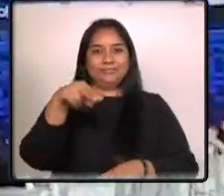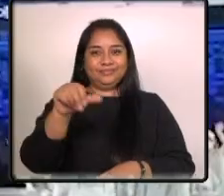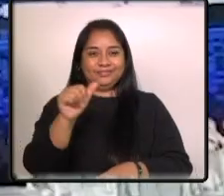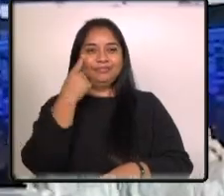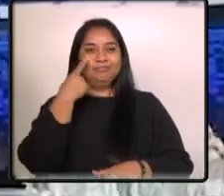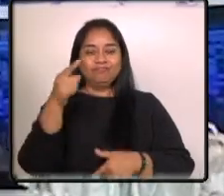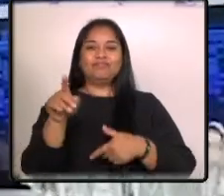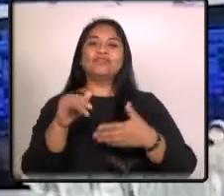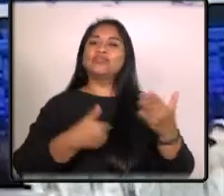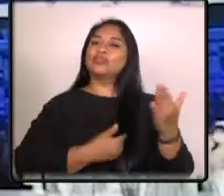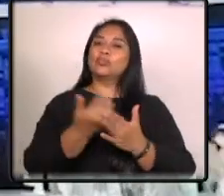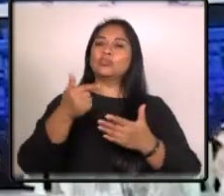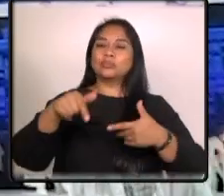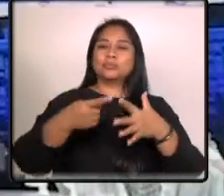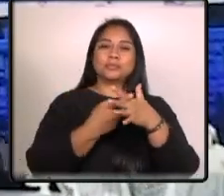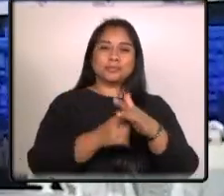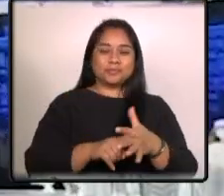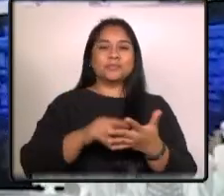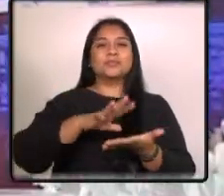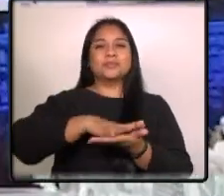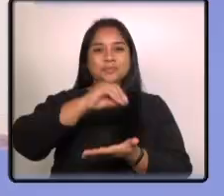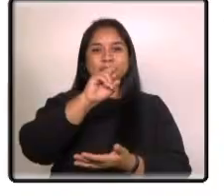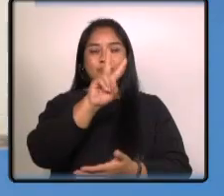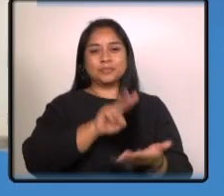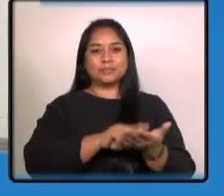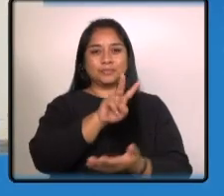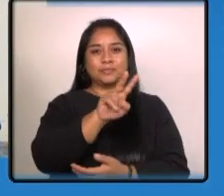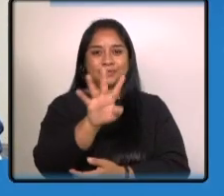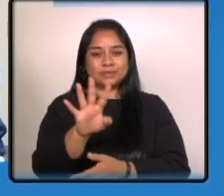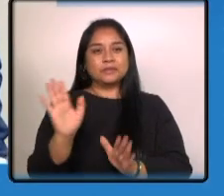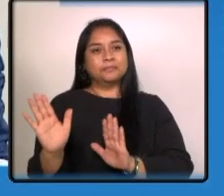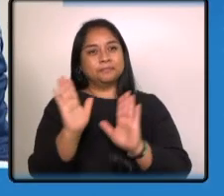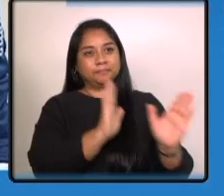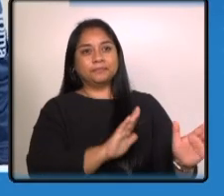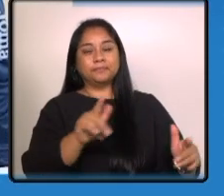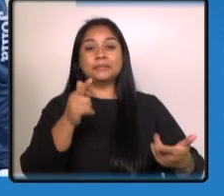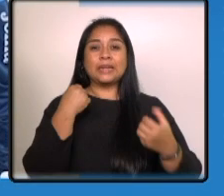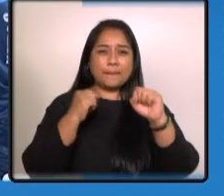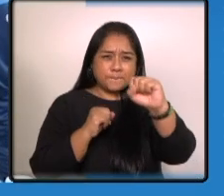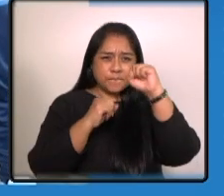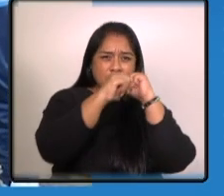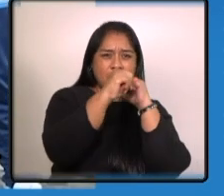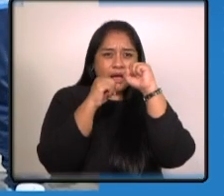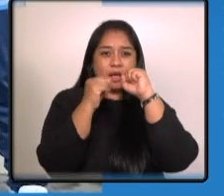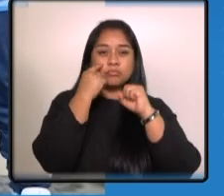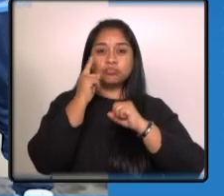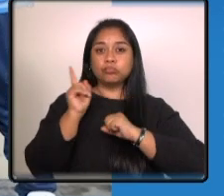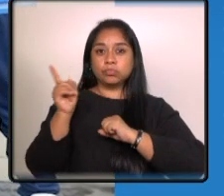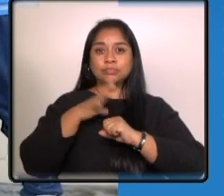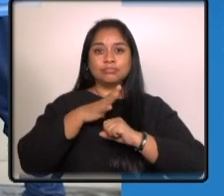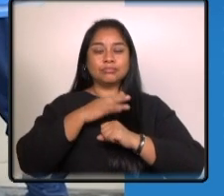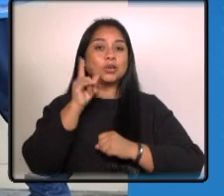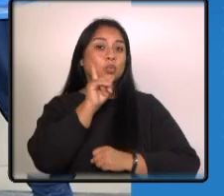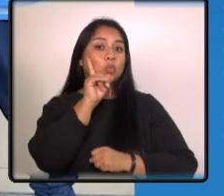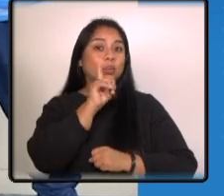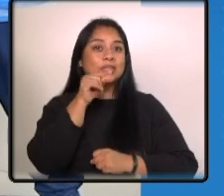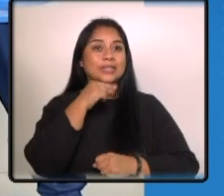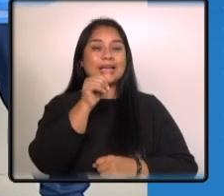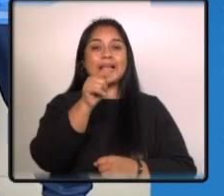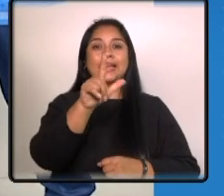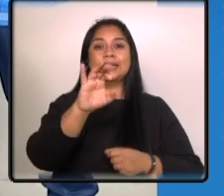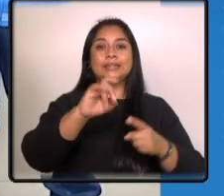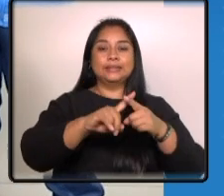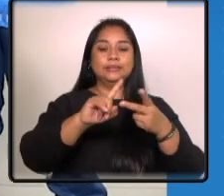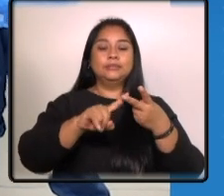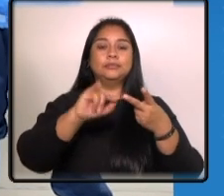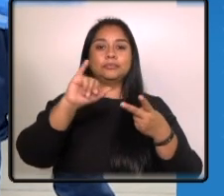las Justas Olímpicas París 2024 pasamos a la disciplina de boxeo donde los atletas juveniles Alex Rodas Johan